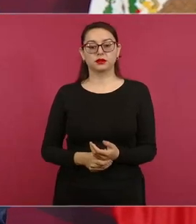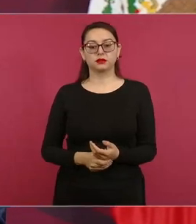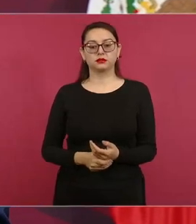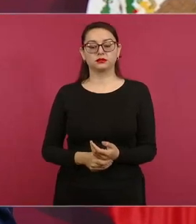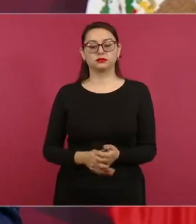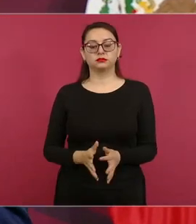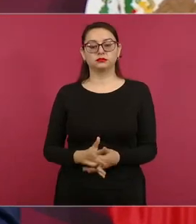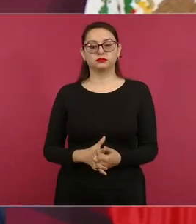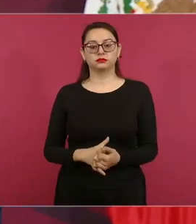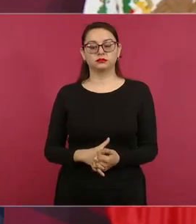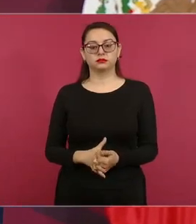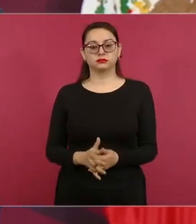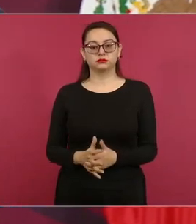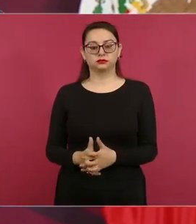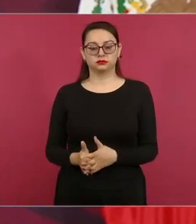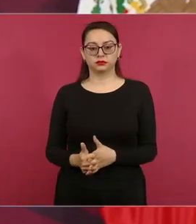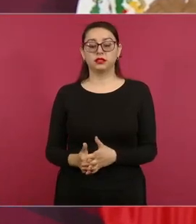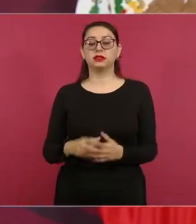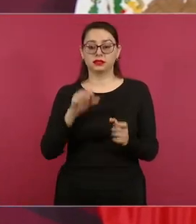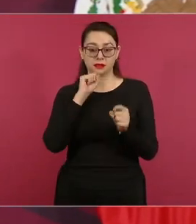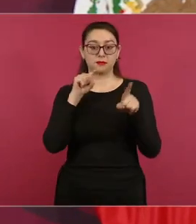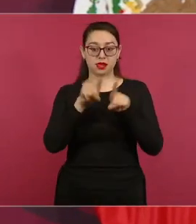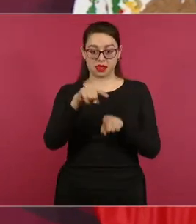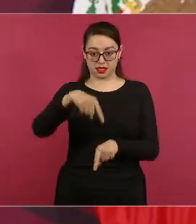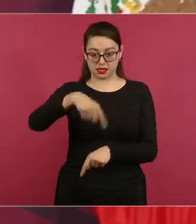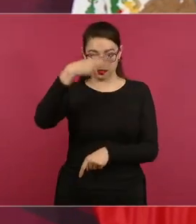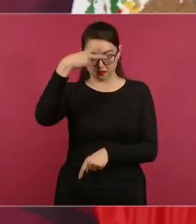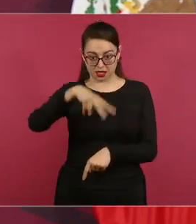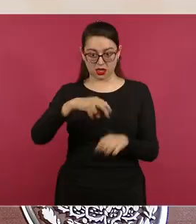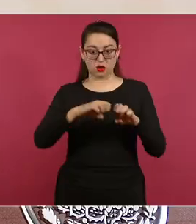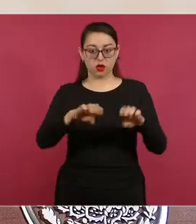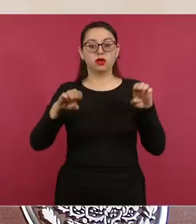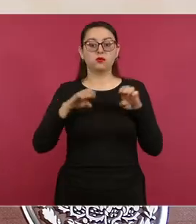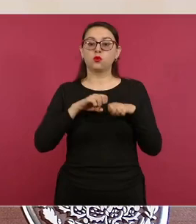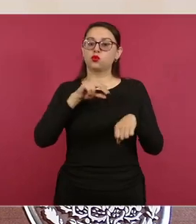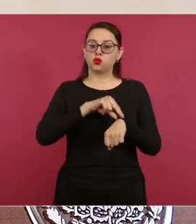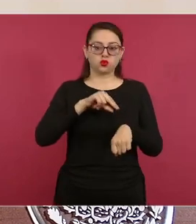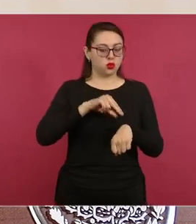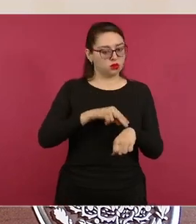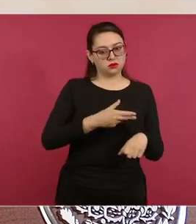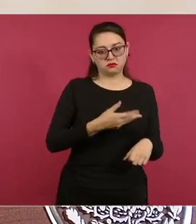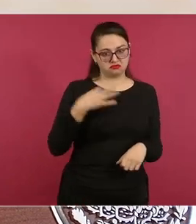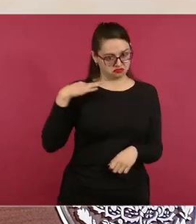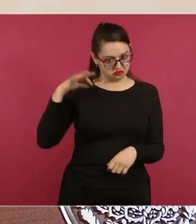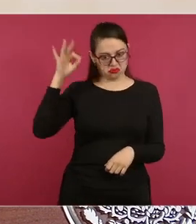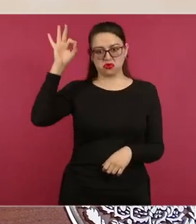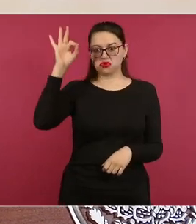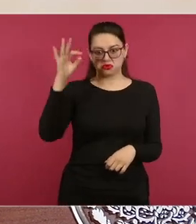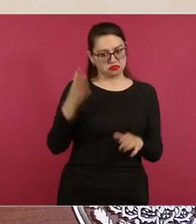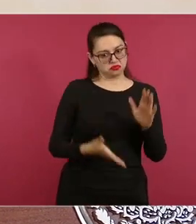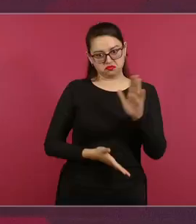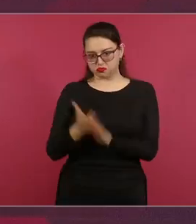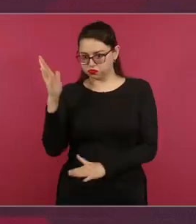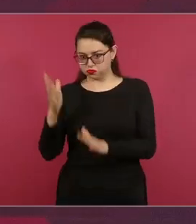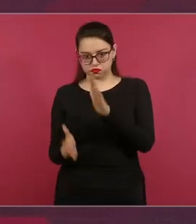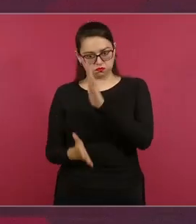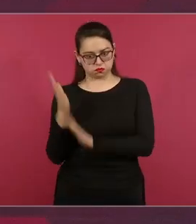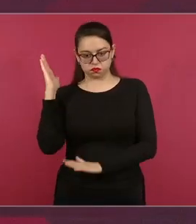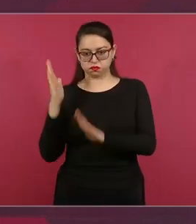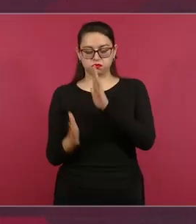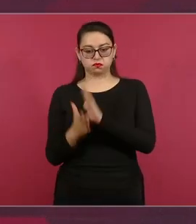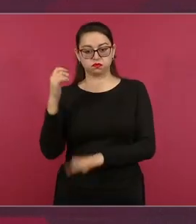llegaron de Cuba, hay brigadas de médicos del IMSS-Bienestar.